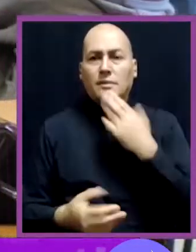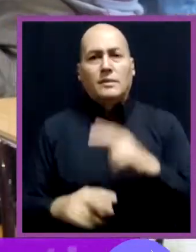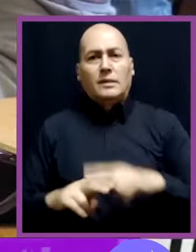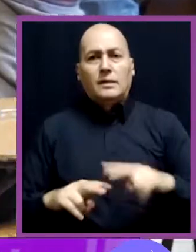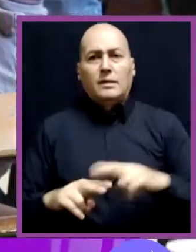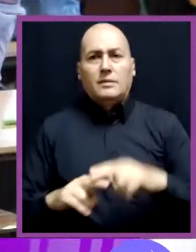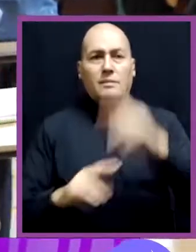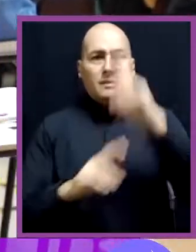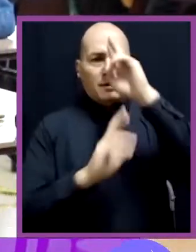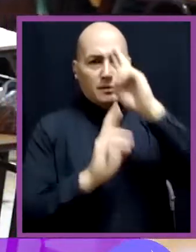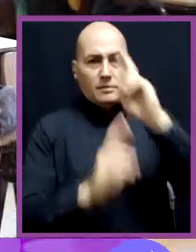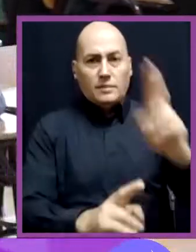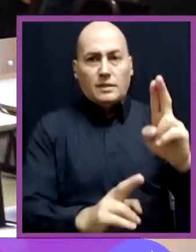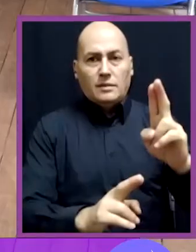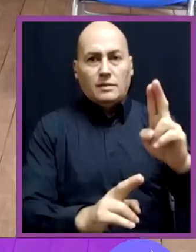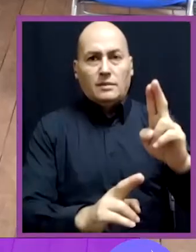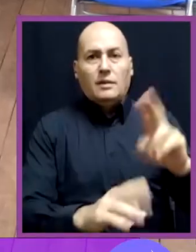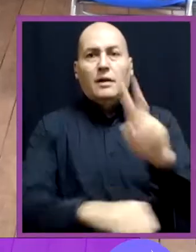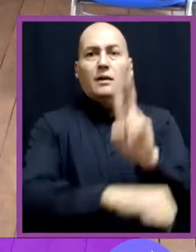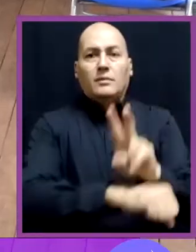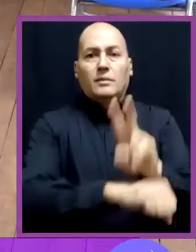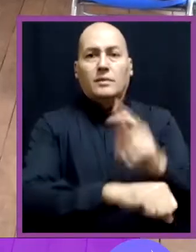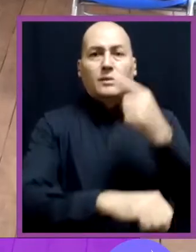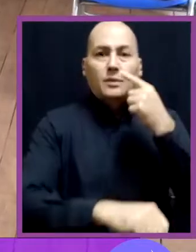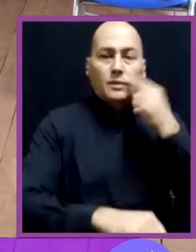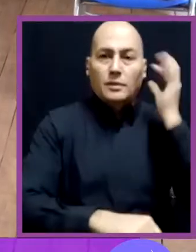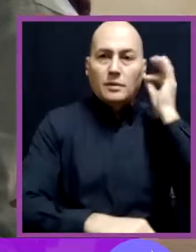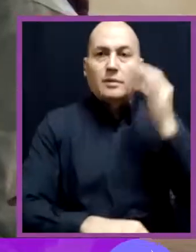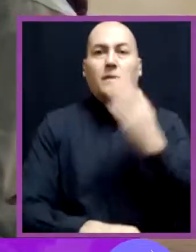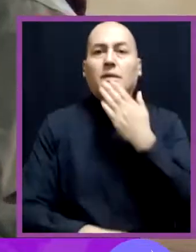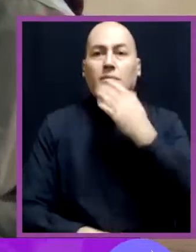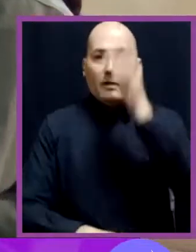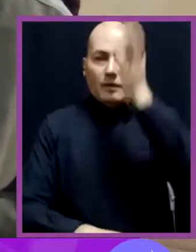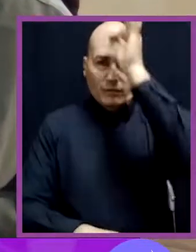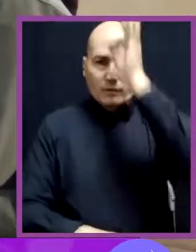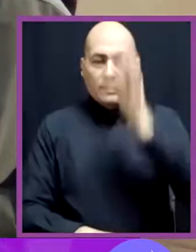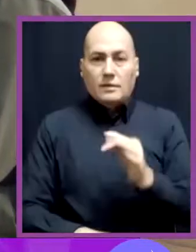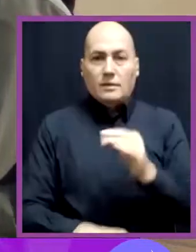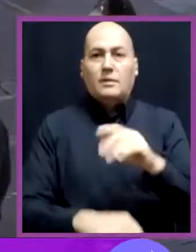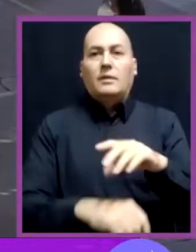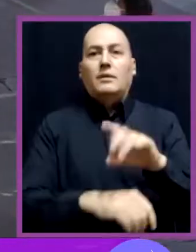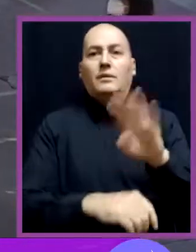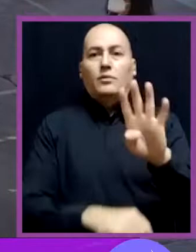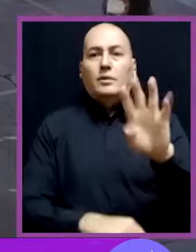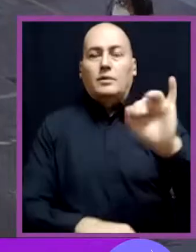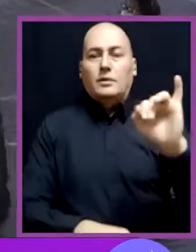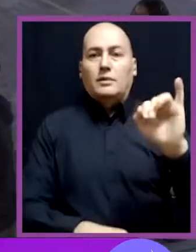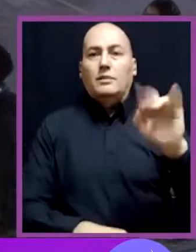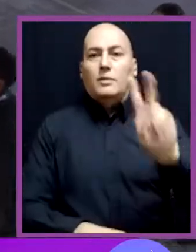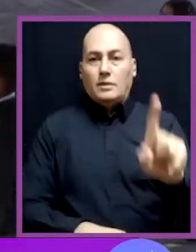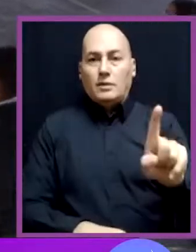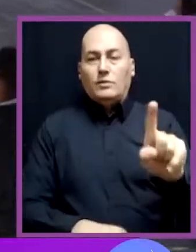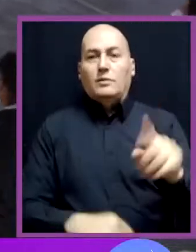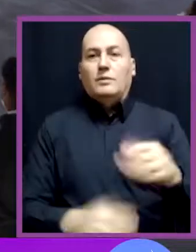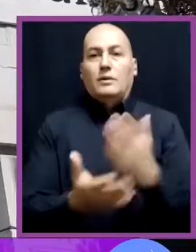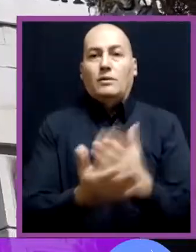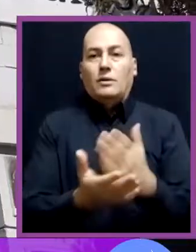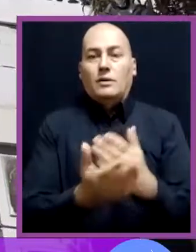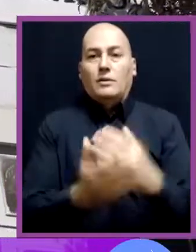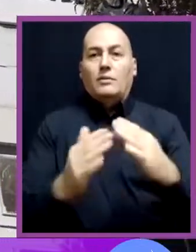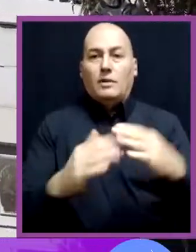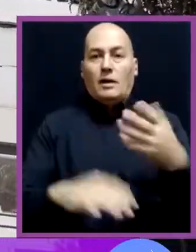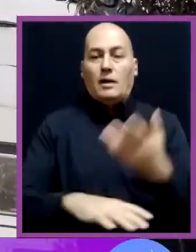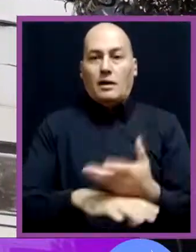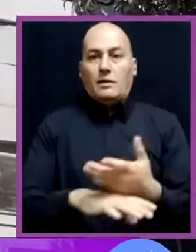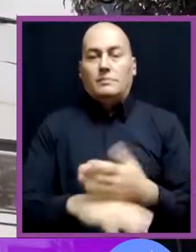posible, haremos el debido homenaje y reconocimiento a las profesoras, profesores y personal docente de las 41 escuelas, liceos y colegios